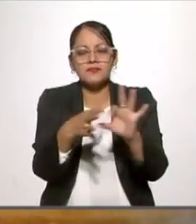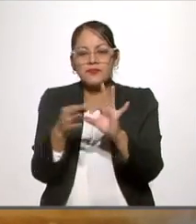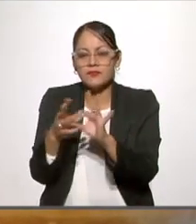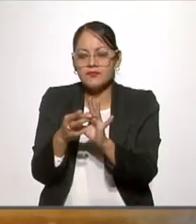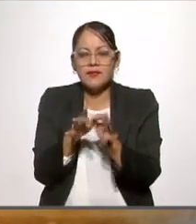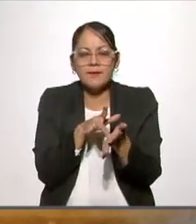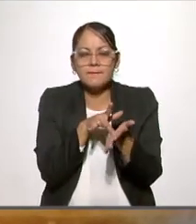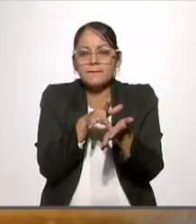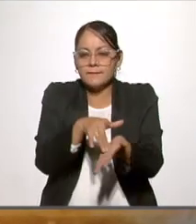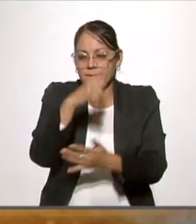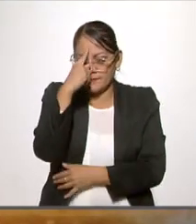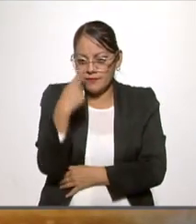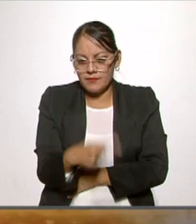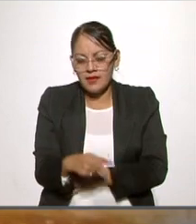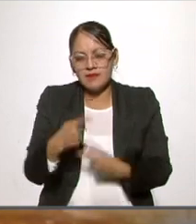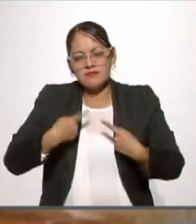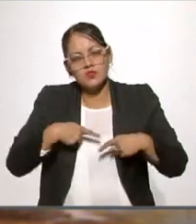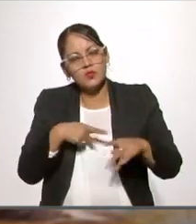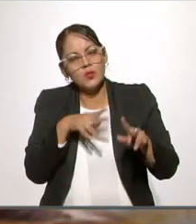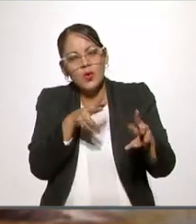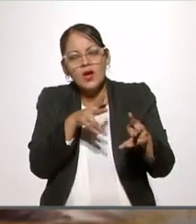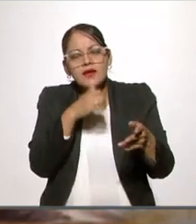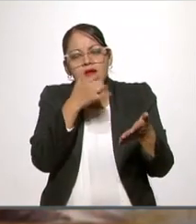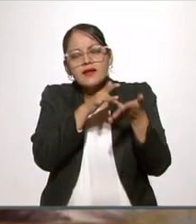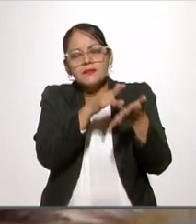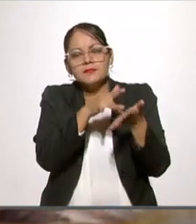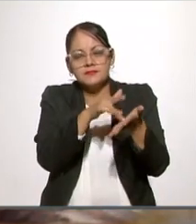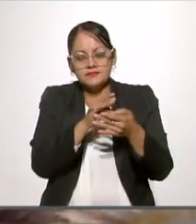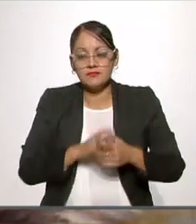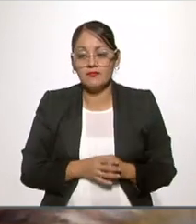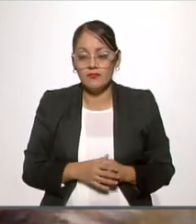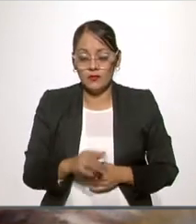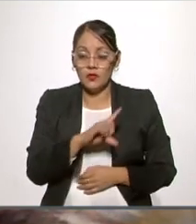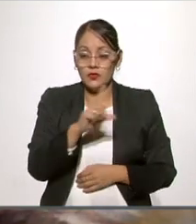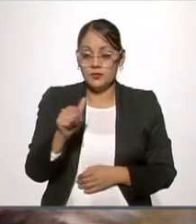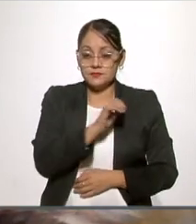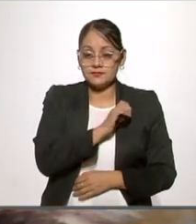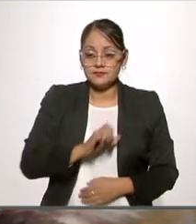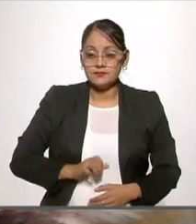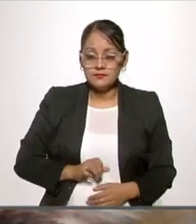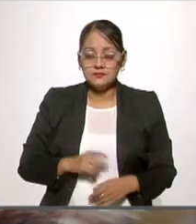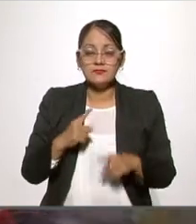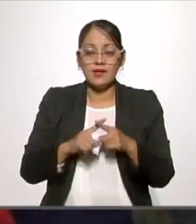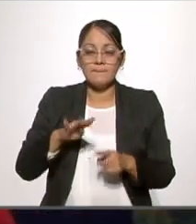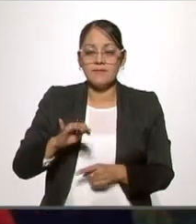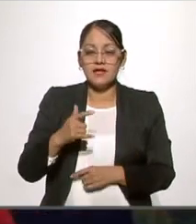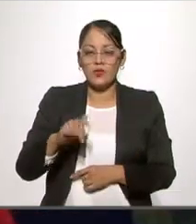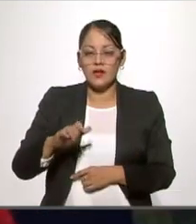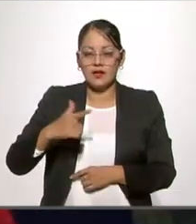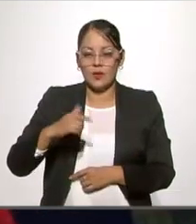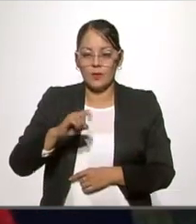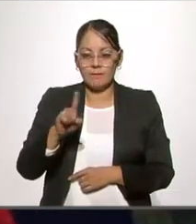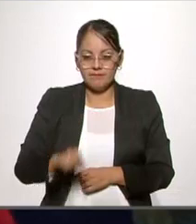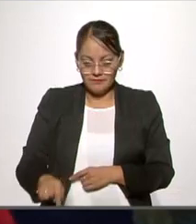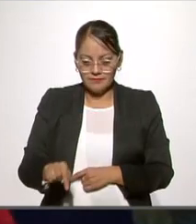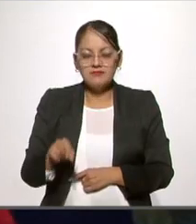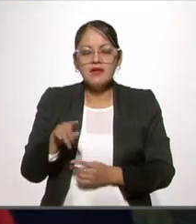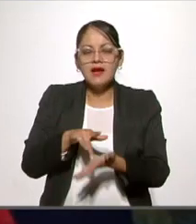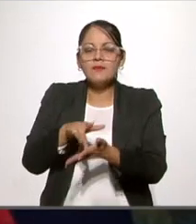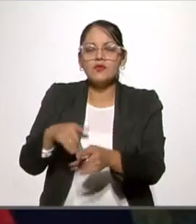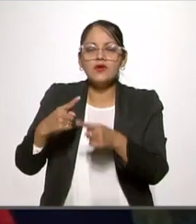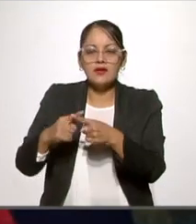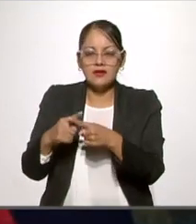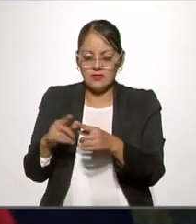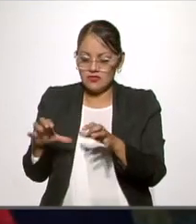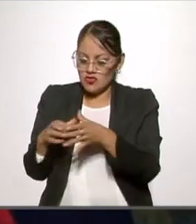apoyado por las logias mazónicas yorquinas. El otro candidato fue Manuel Gómez Pedraza, apoyado por las